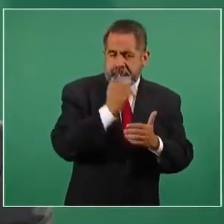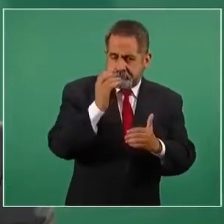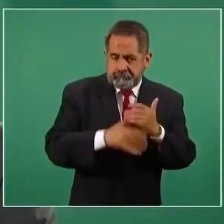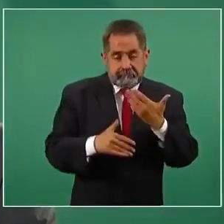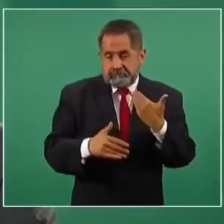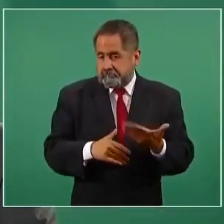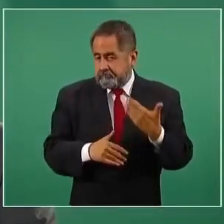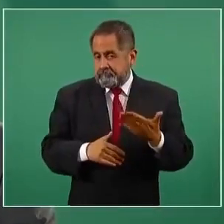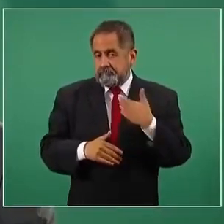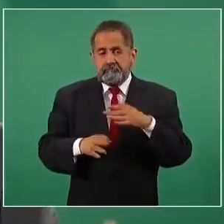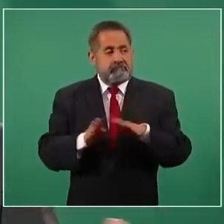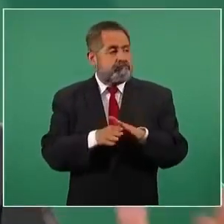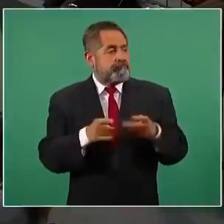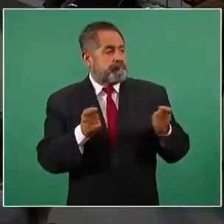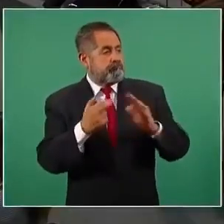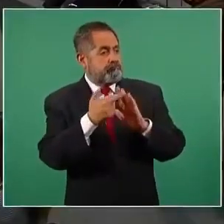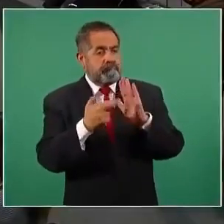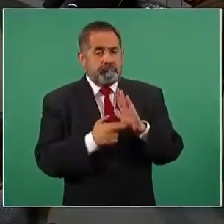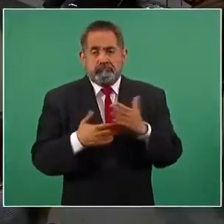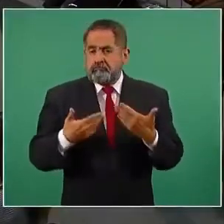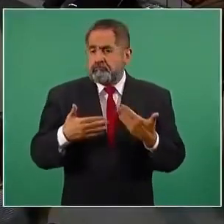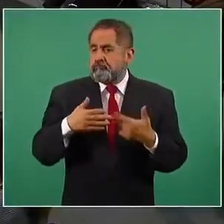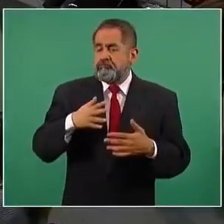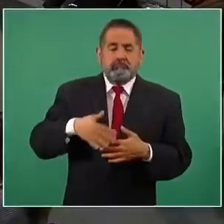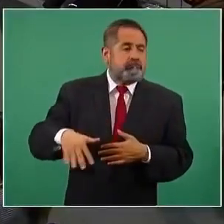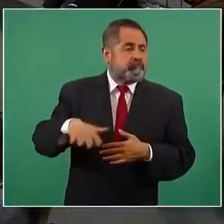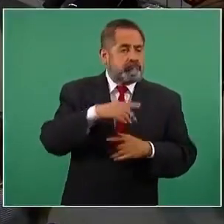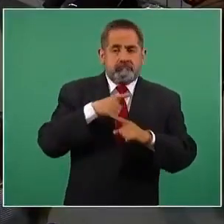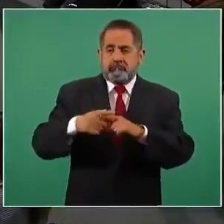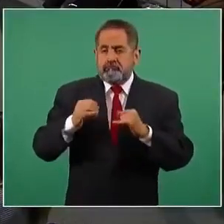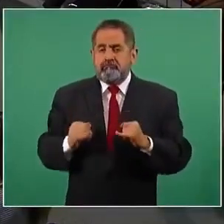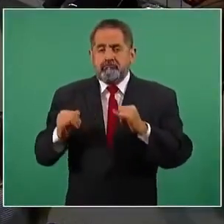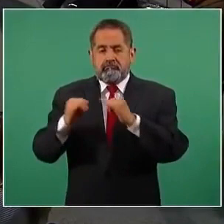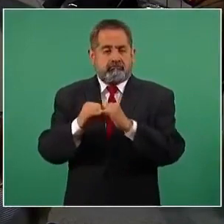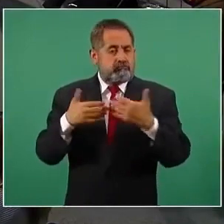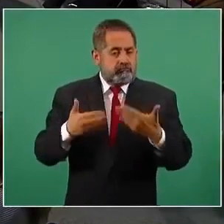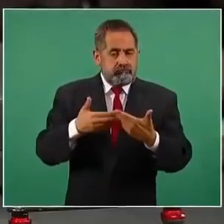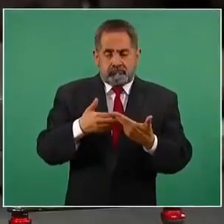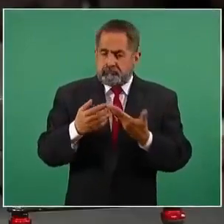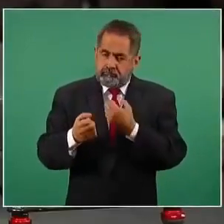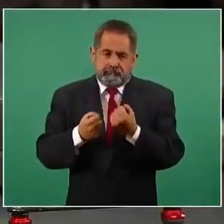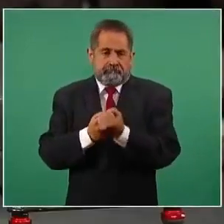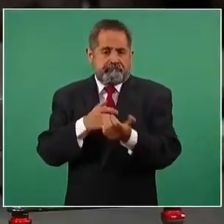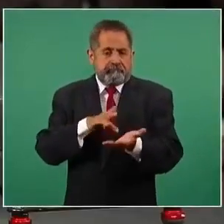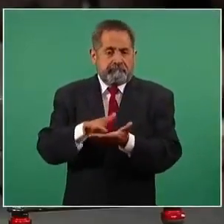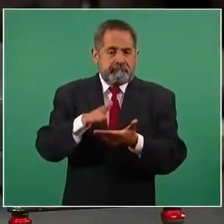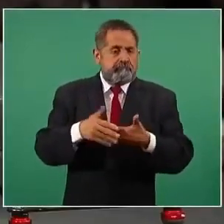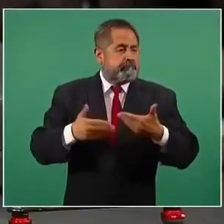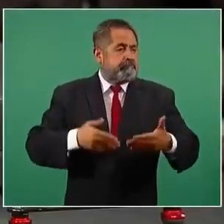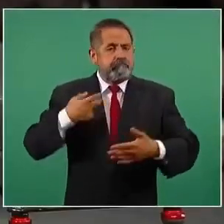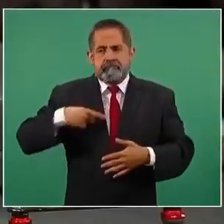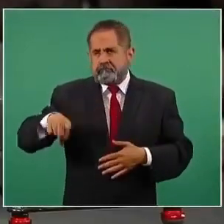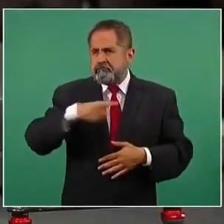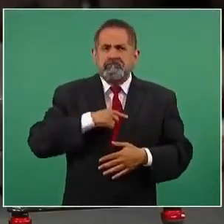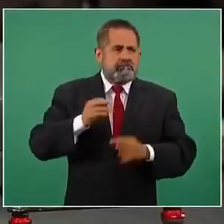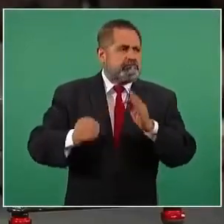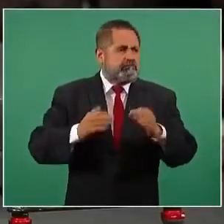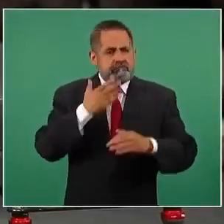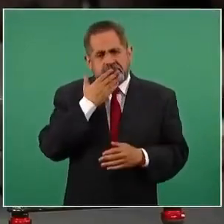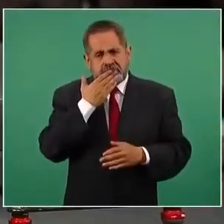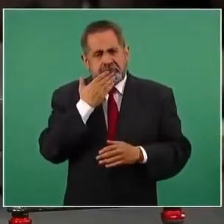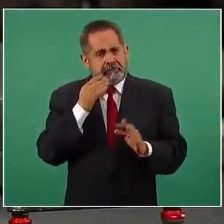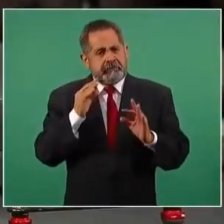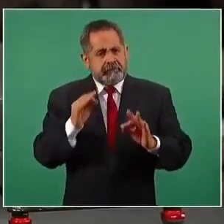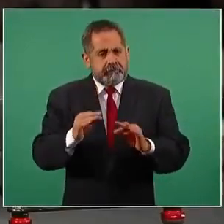distintas medidas de control y hubo una gran cooperación institucional y un gran empuje también de aceptación social, lo que muestra